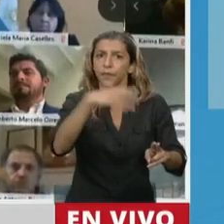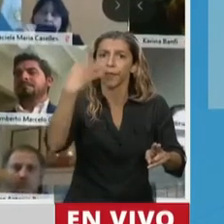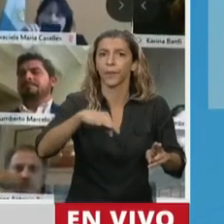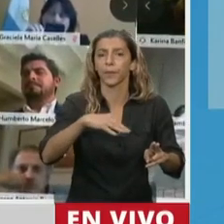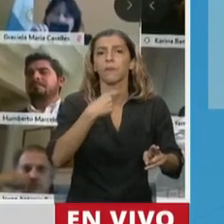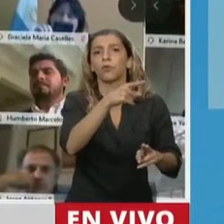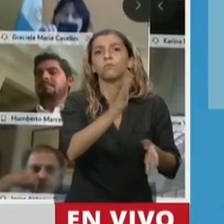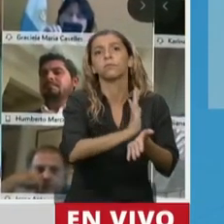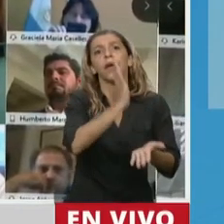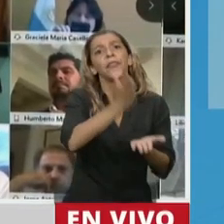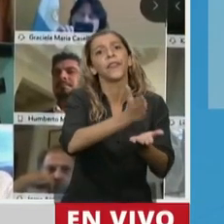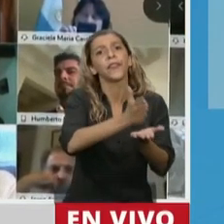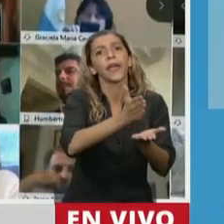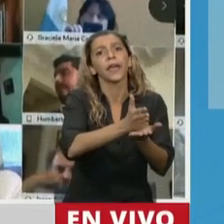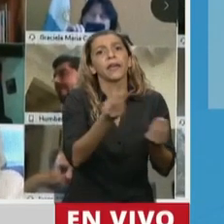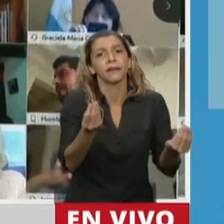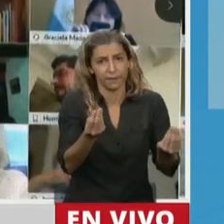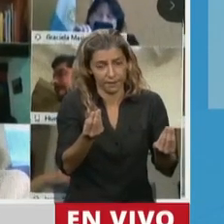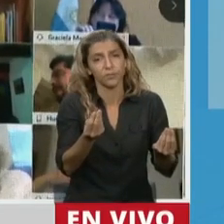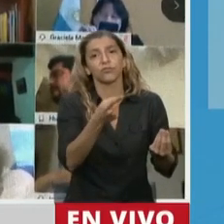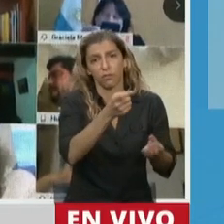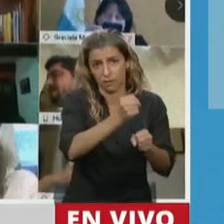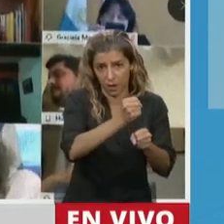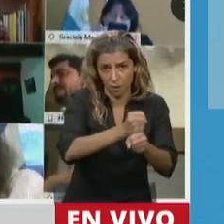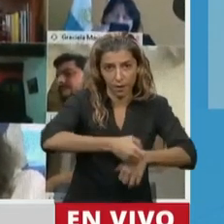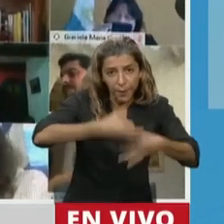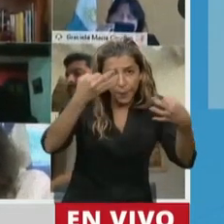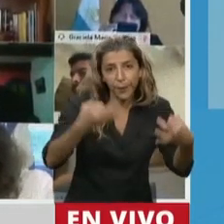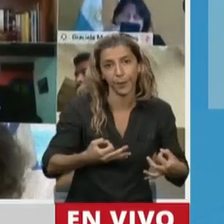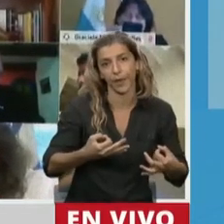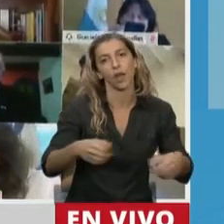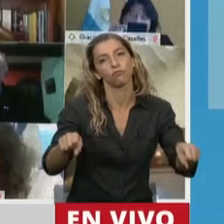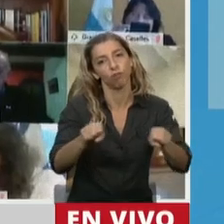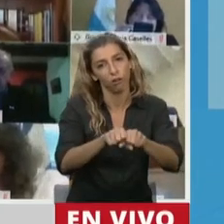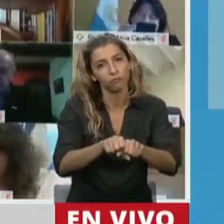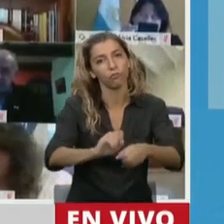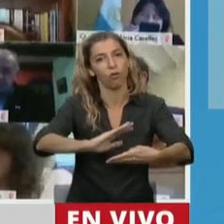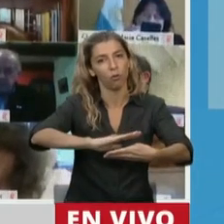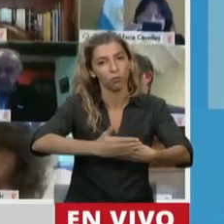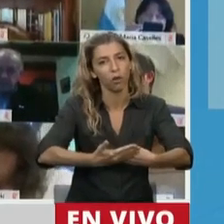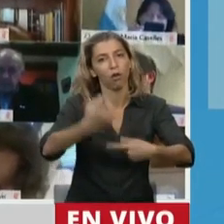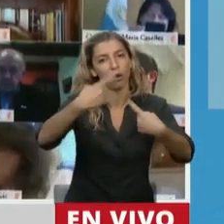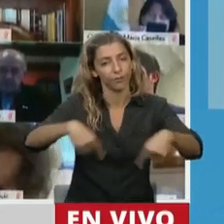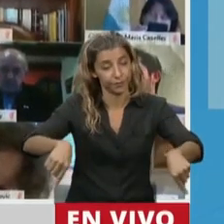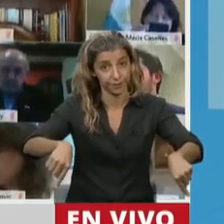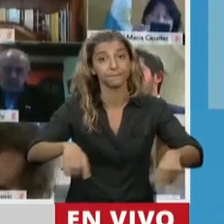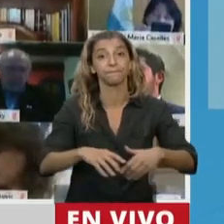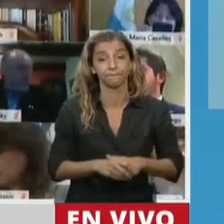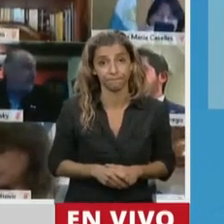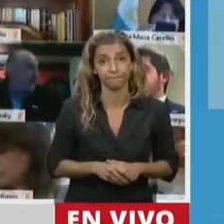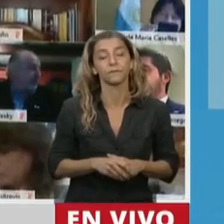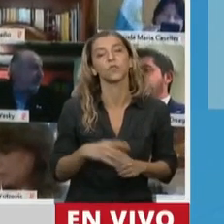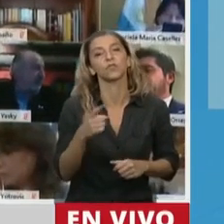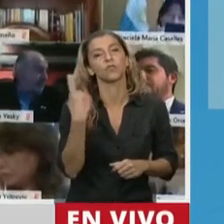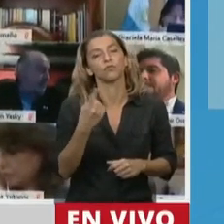en su tarea, que los provea de lo que precisan para llevarlo a cabo, que les garantice el respeto de sus derechos